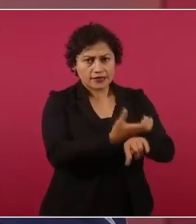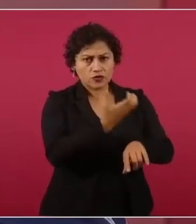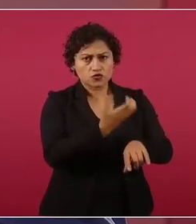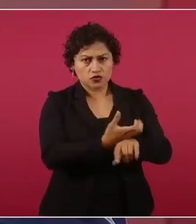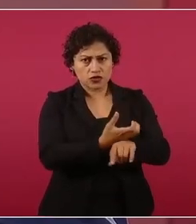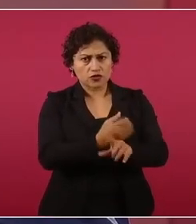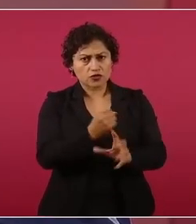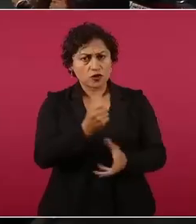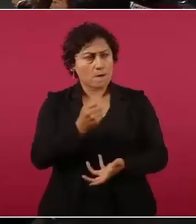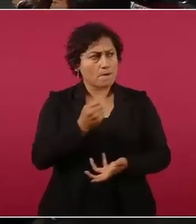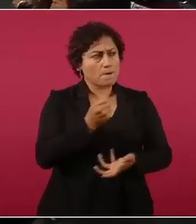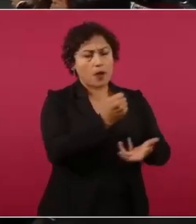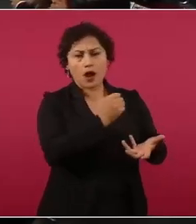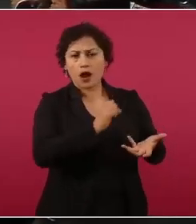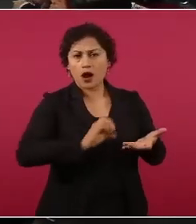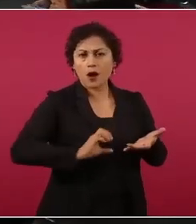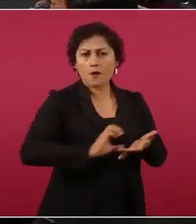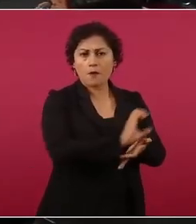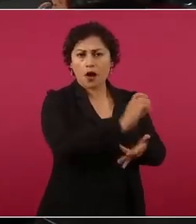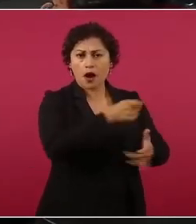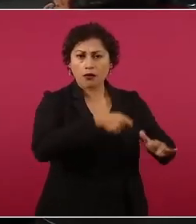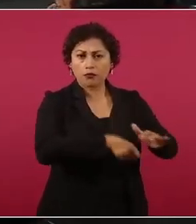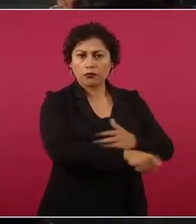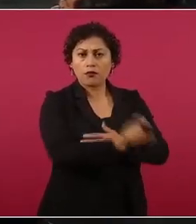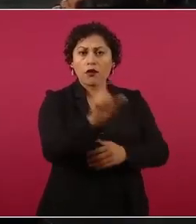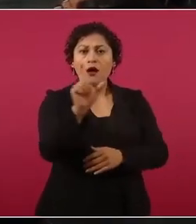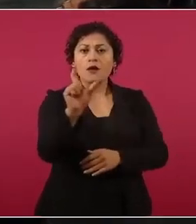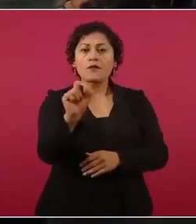famoso.